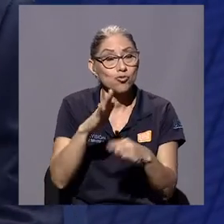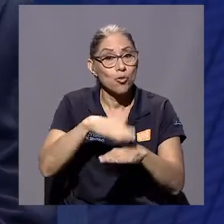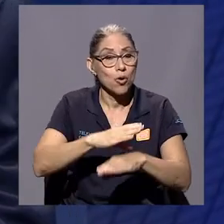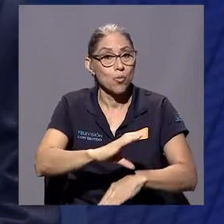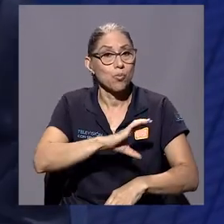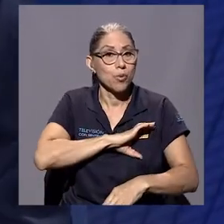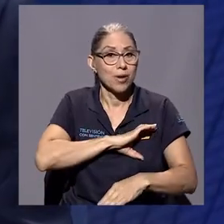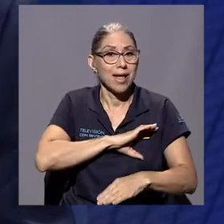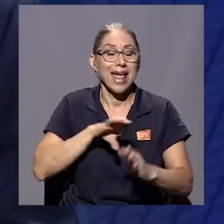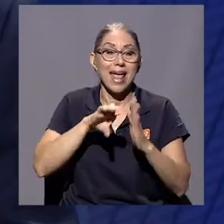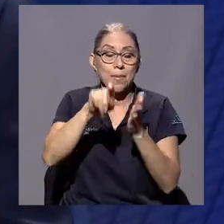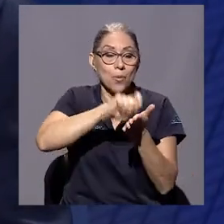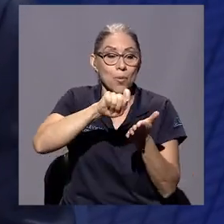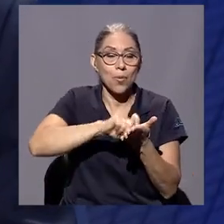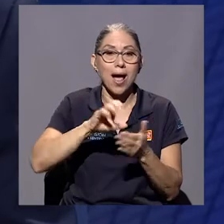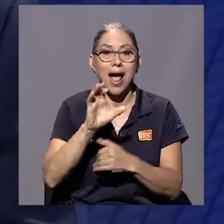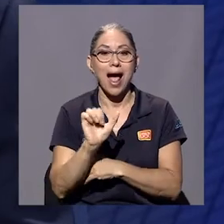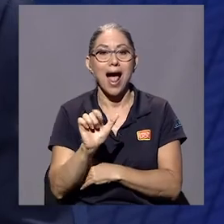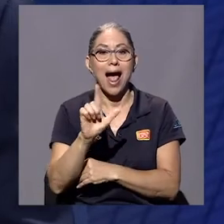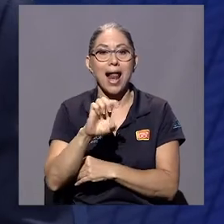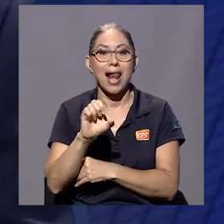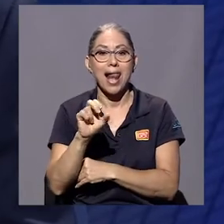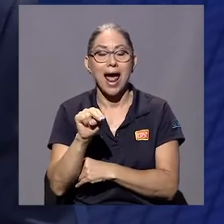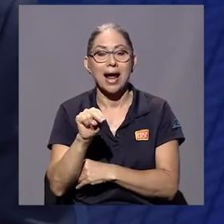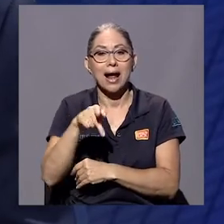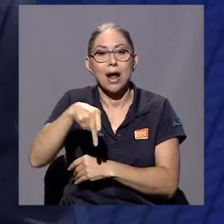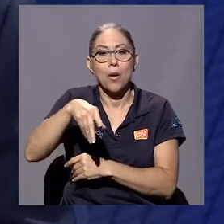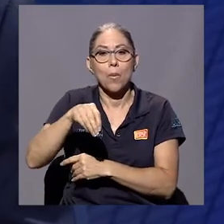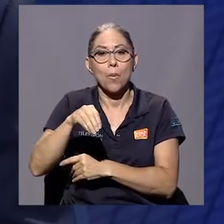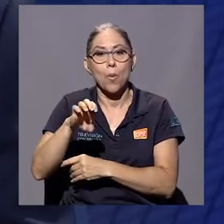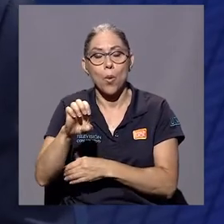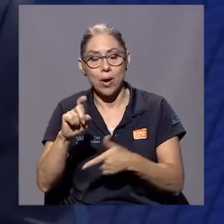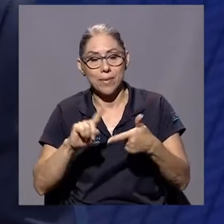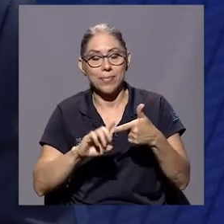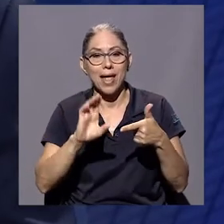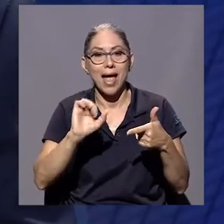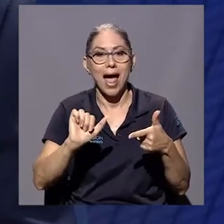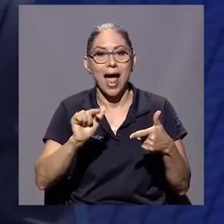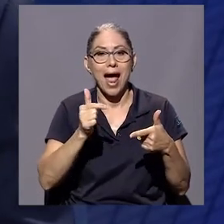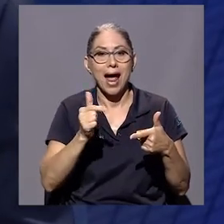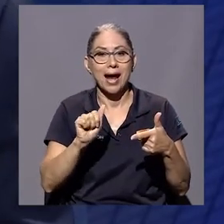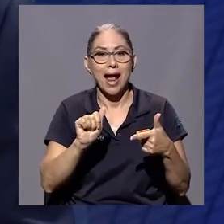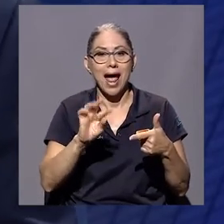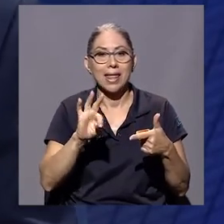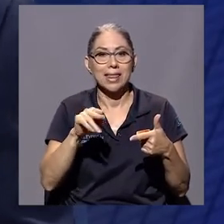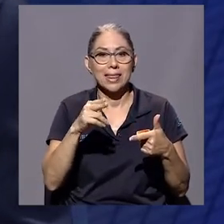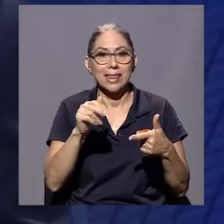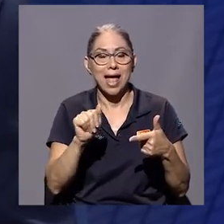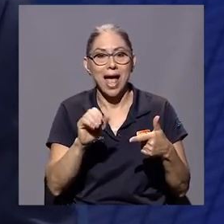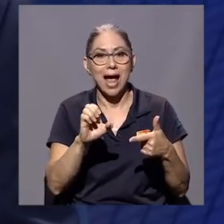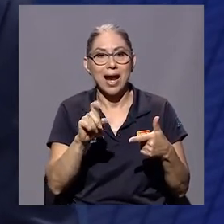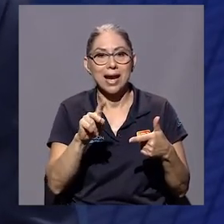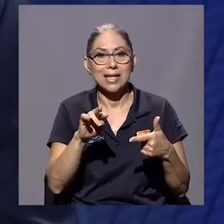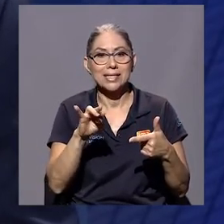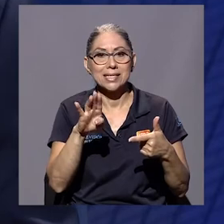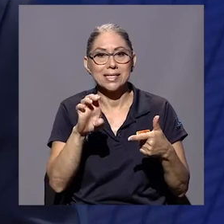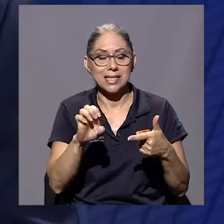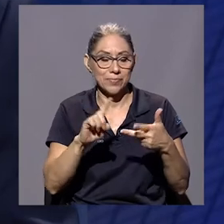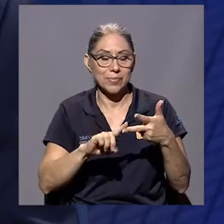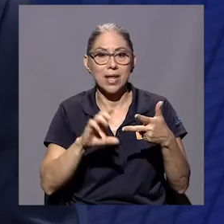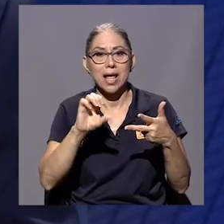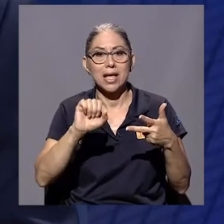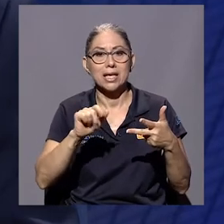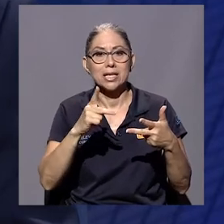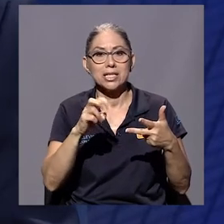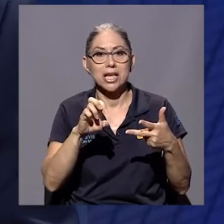empezando por Alan Poe y Agatha Christie y Cheryl Holmes, ¿verdad? Y